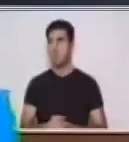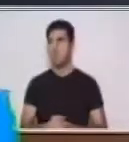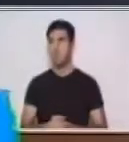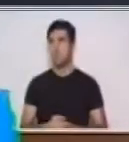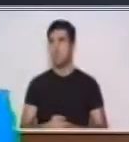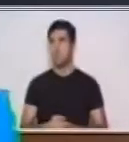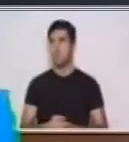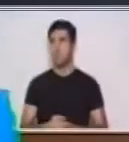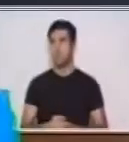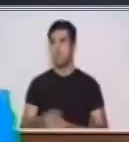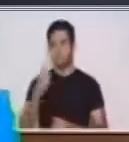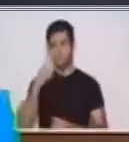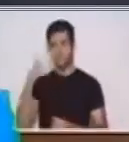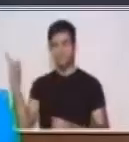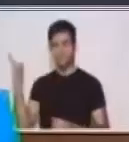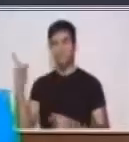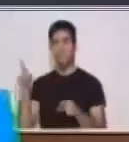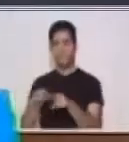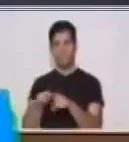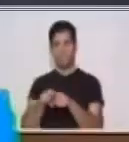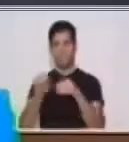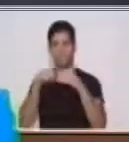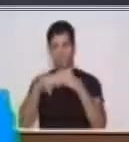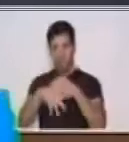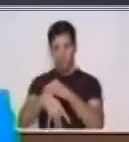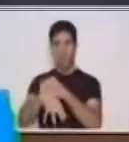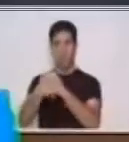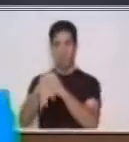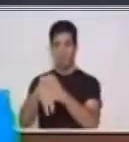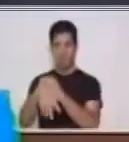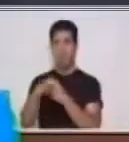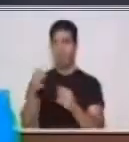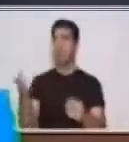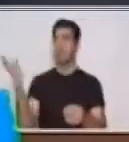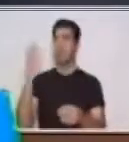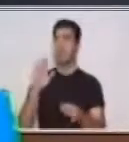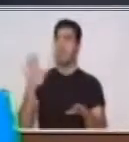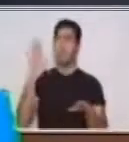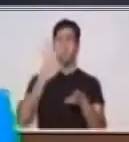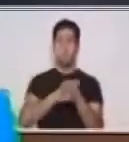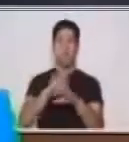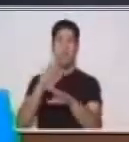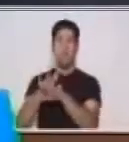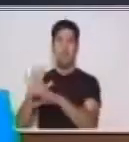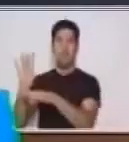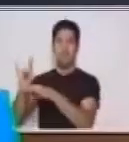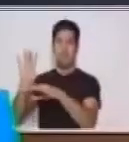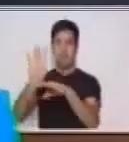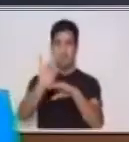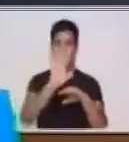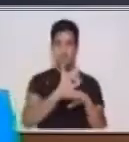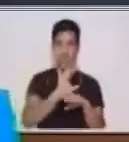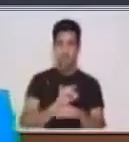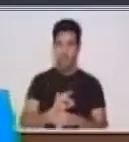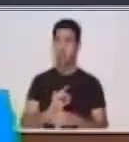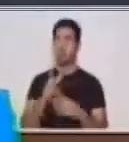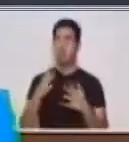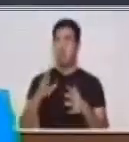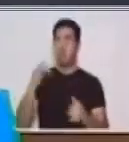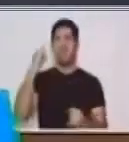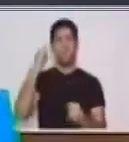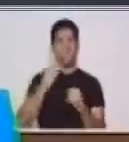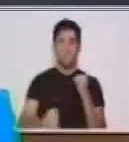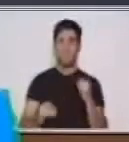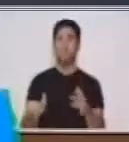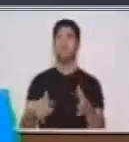para que nos vayan quedando ahí y se las vamos a pegar en los extremos para que